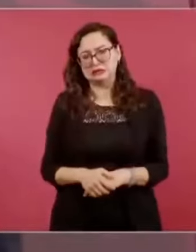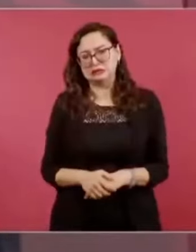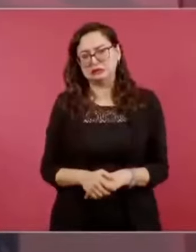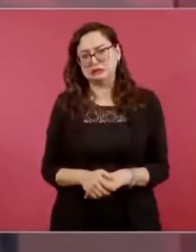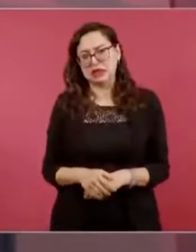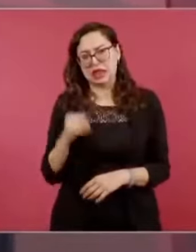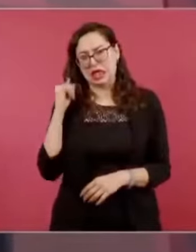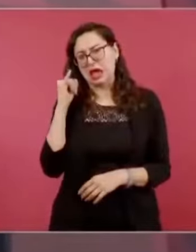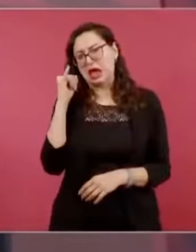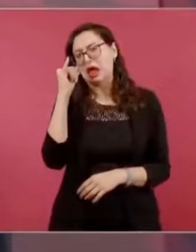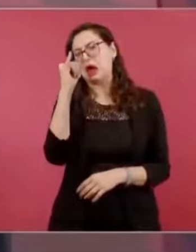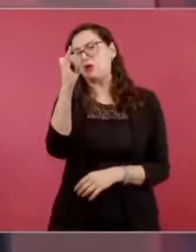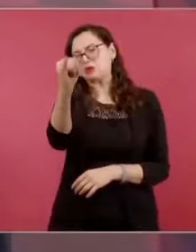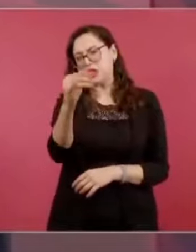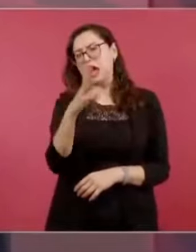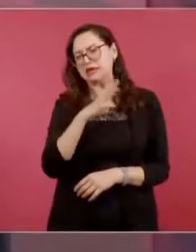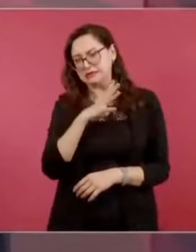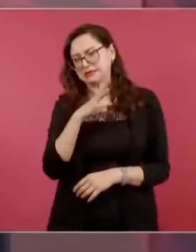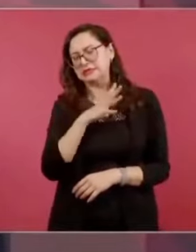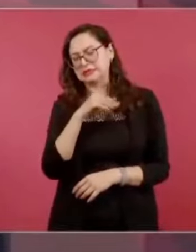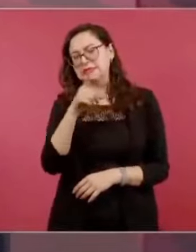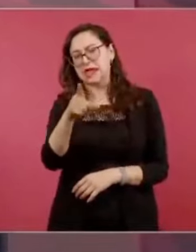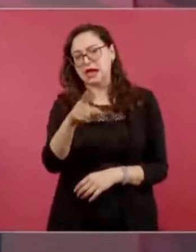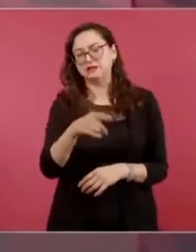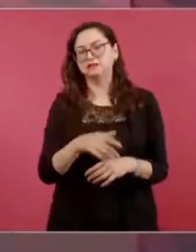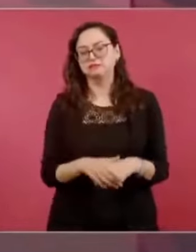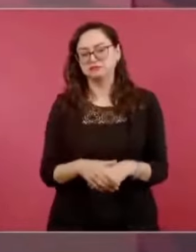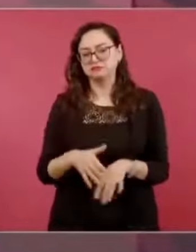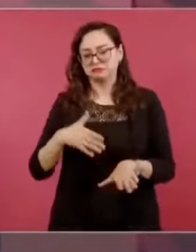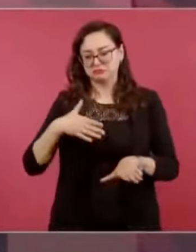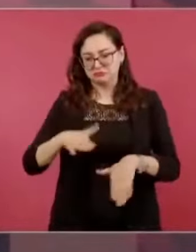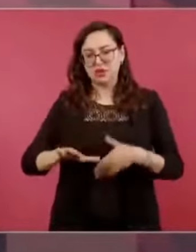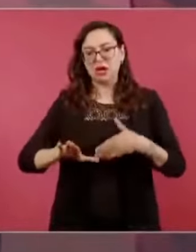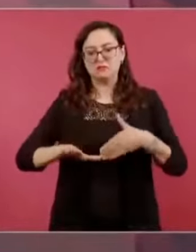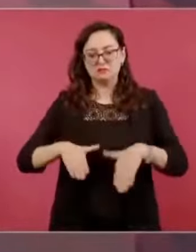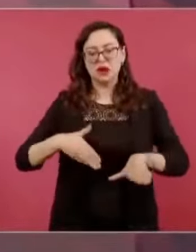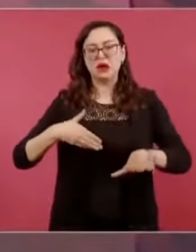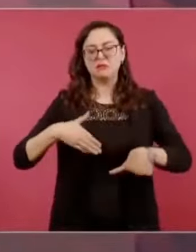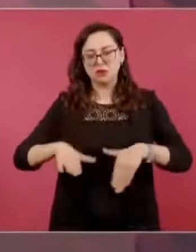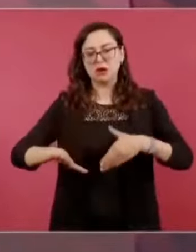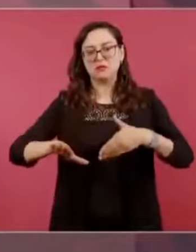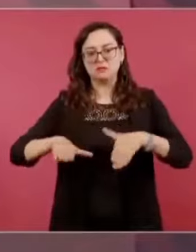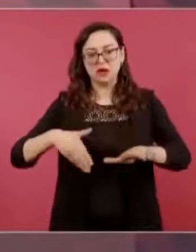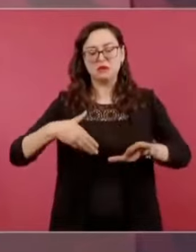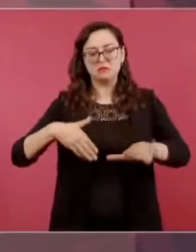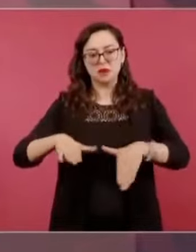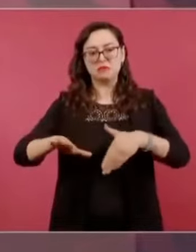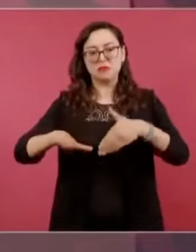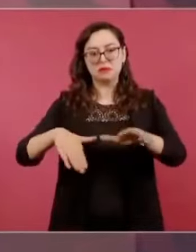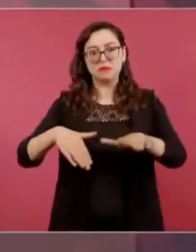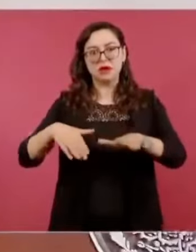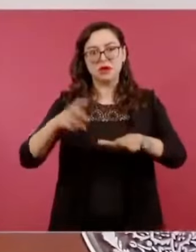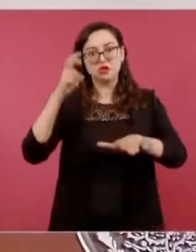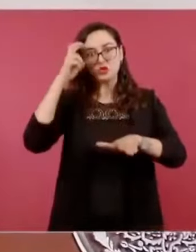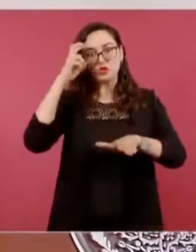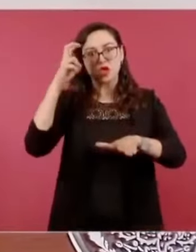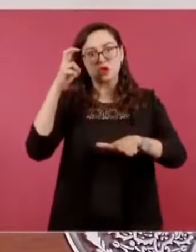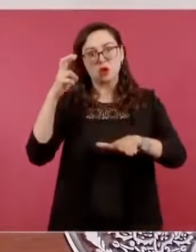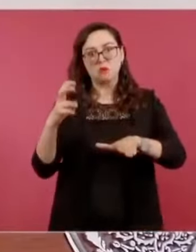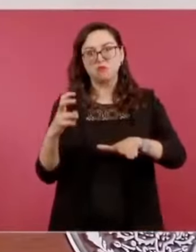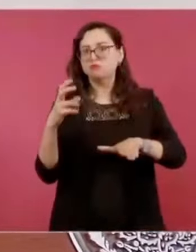nosotros y que caminábamos hacia ella y se nos alejaba,